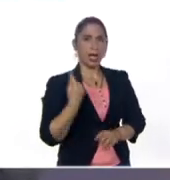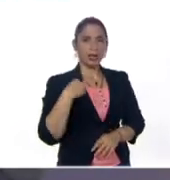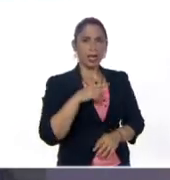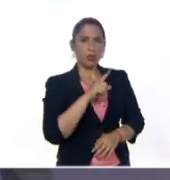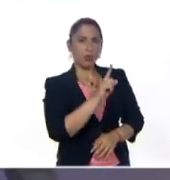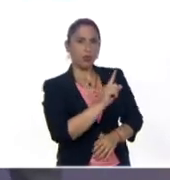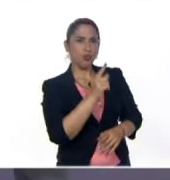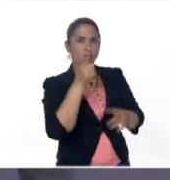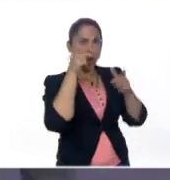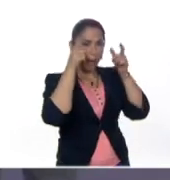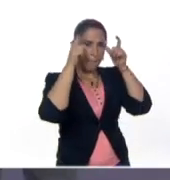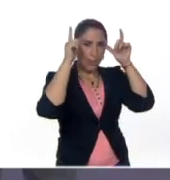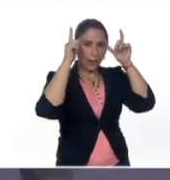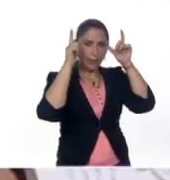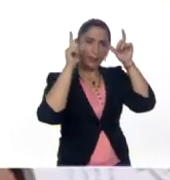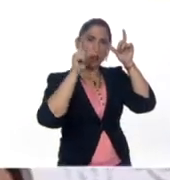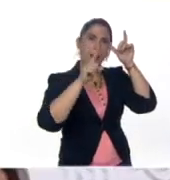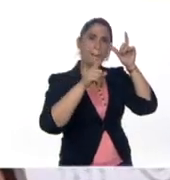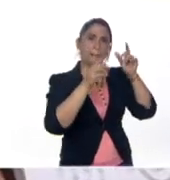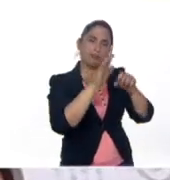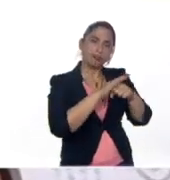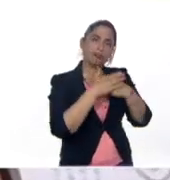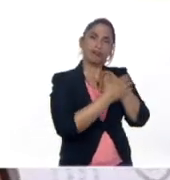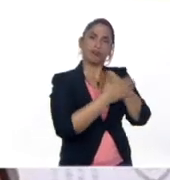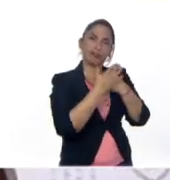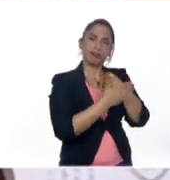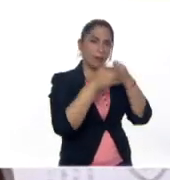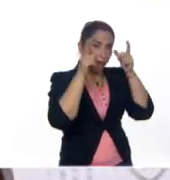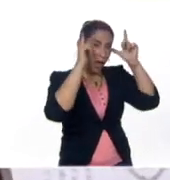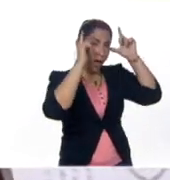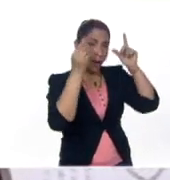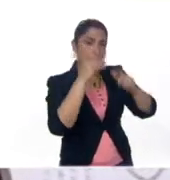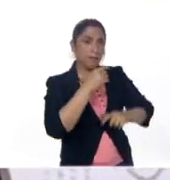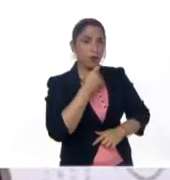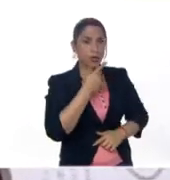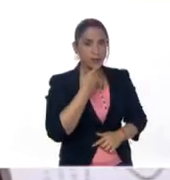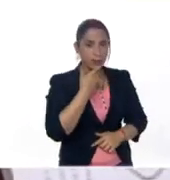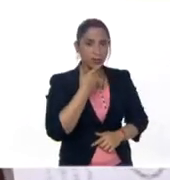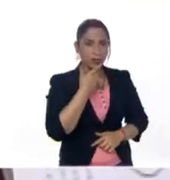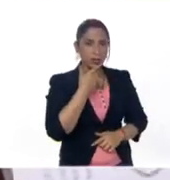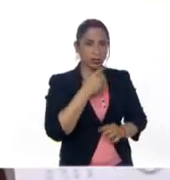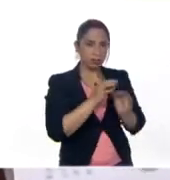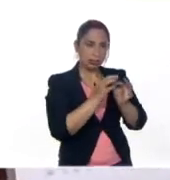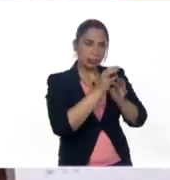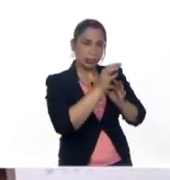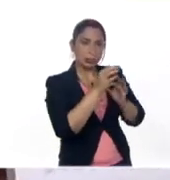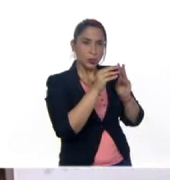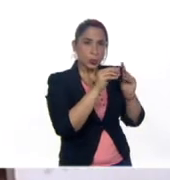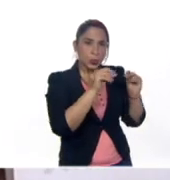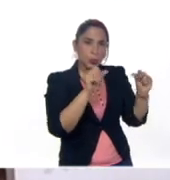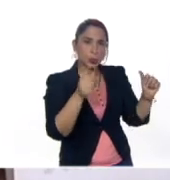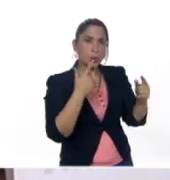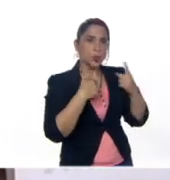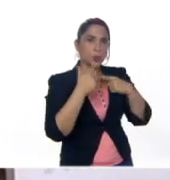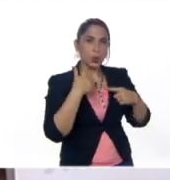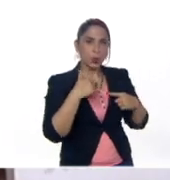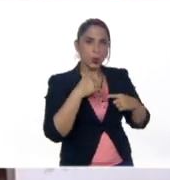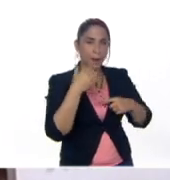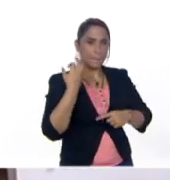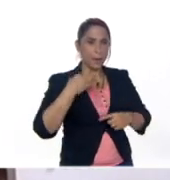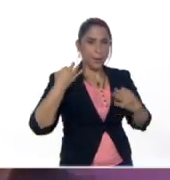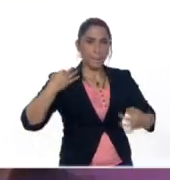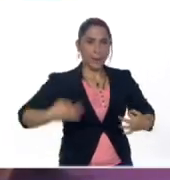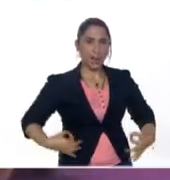vaquita mansa, la vaca más buena moza, con el fondo muy canela y las manchas de